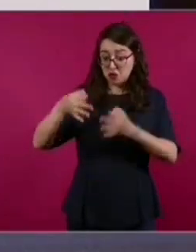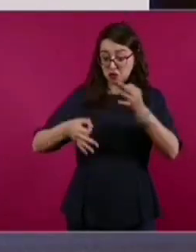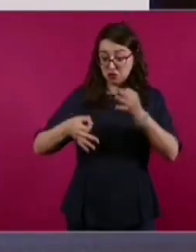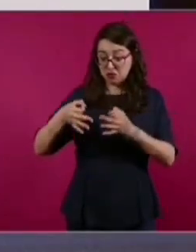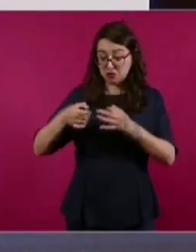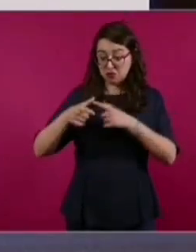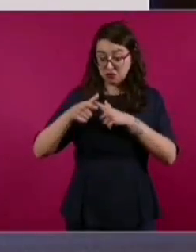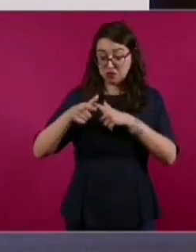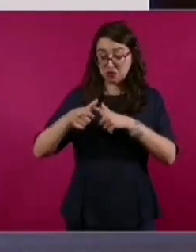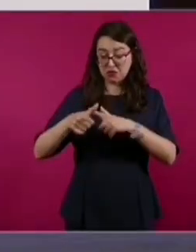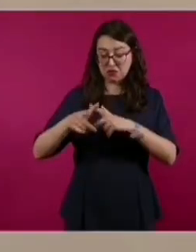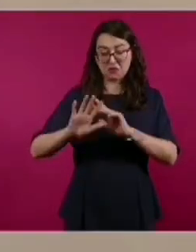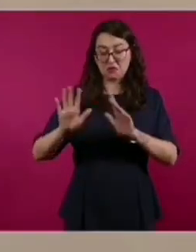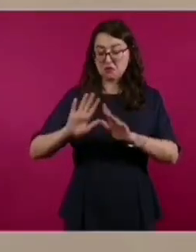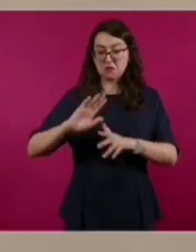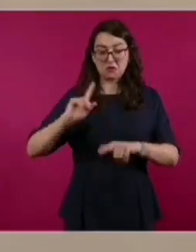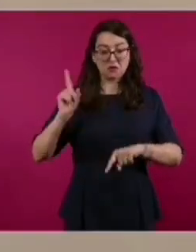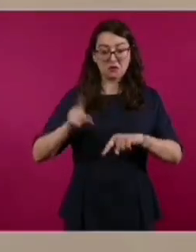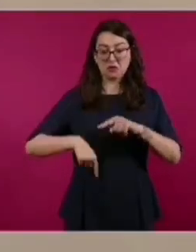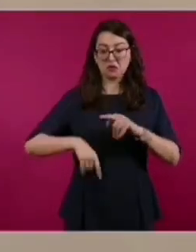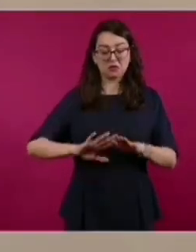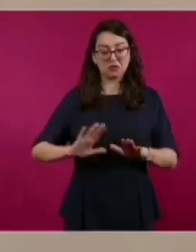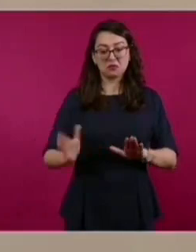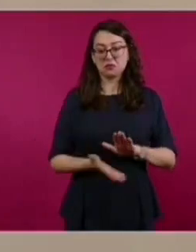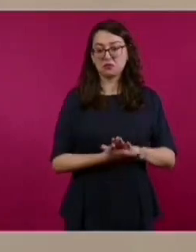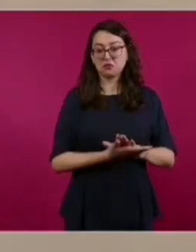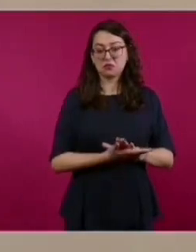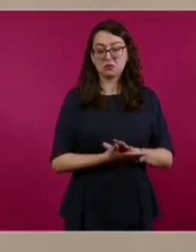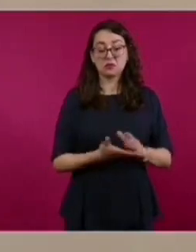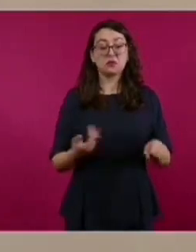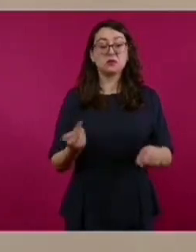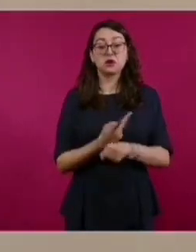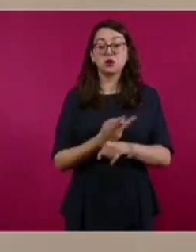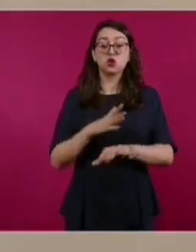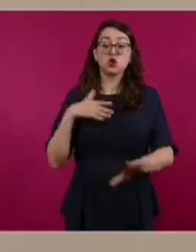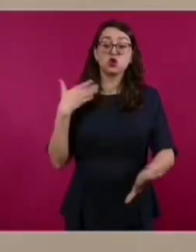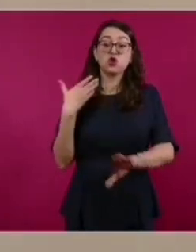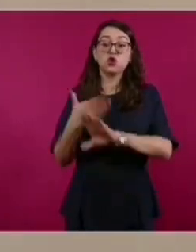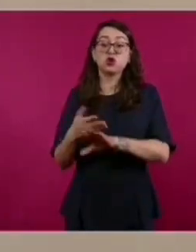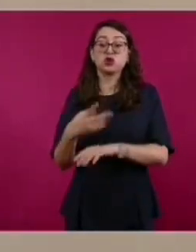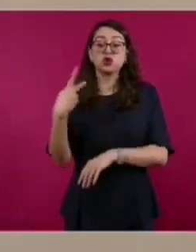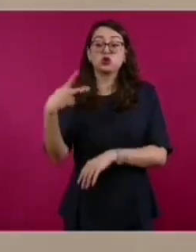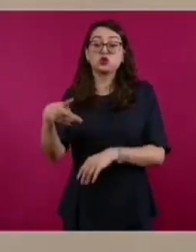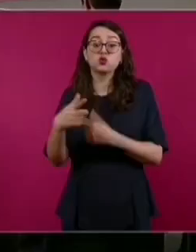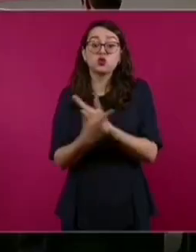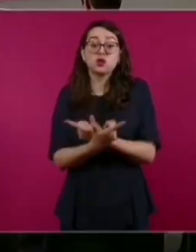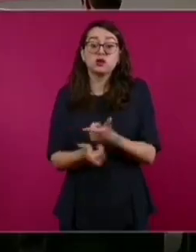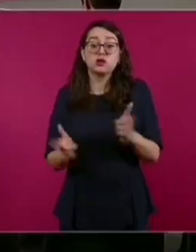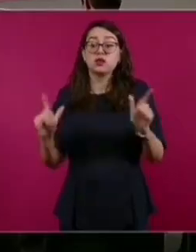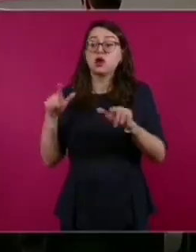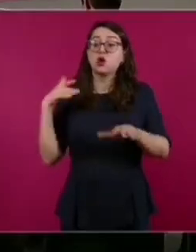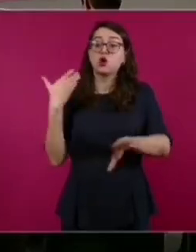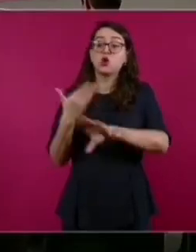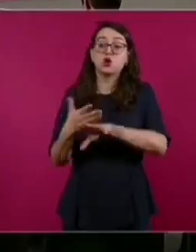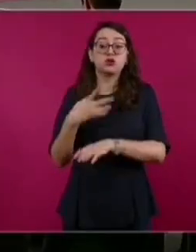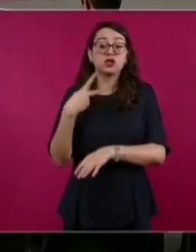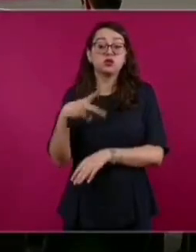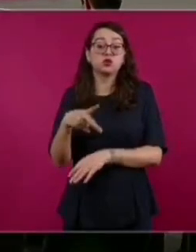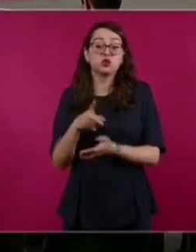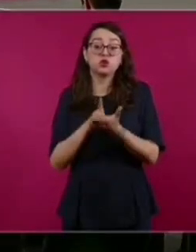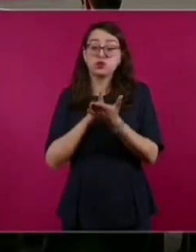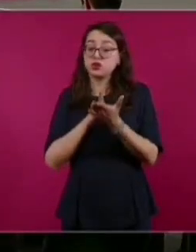de sobreseguimiento afecta su libertad personal y trastoca sus derechos constitucionales,